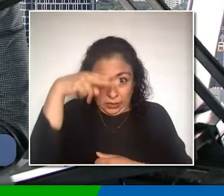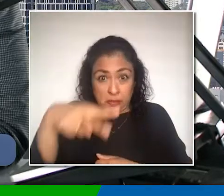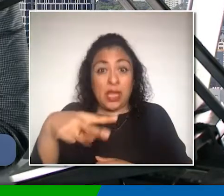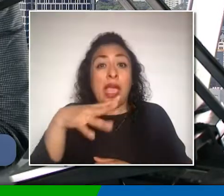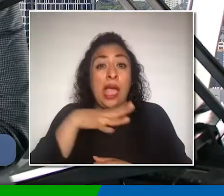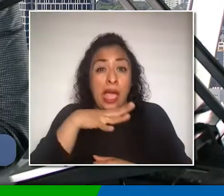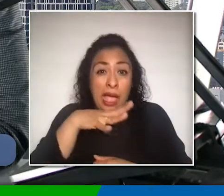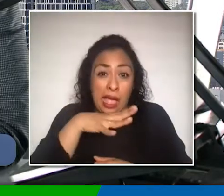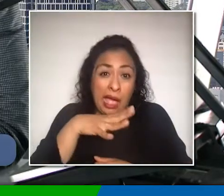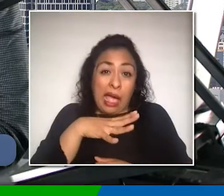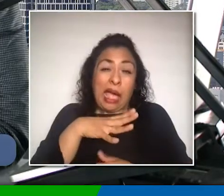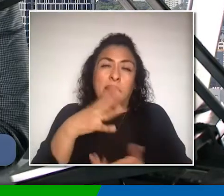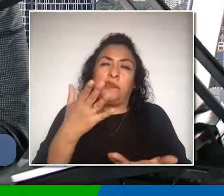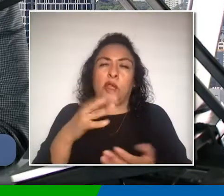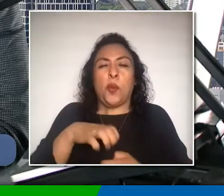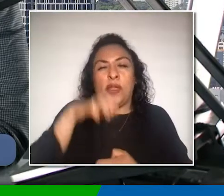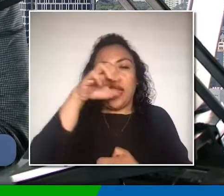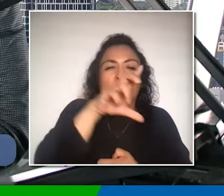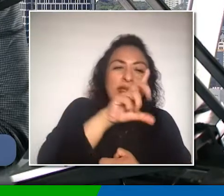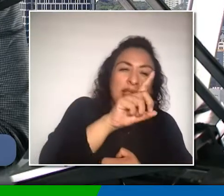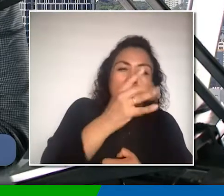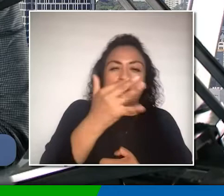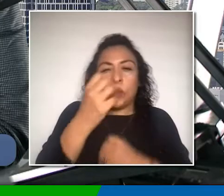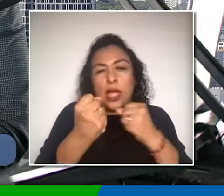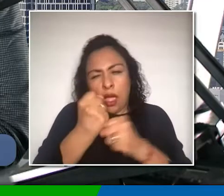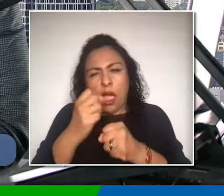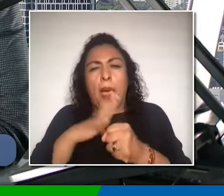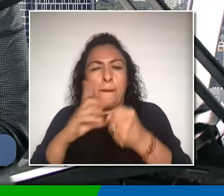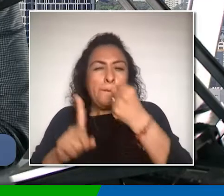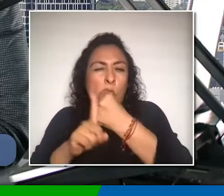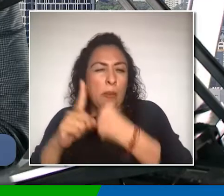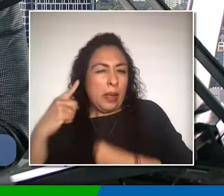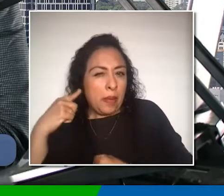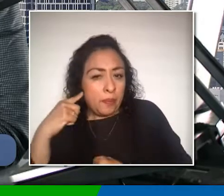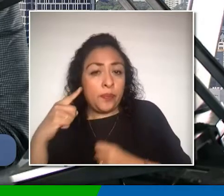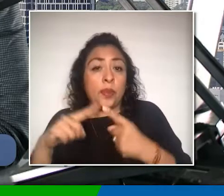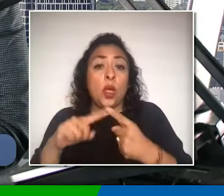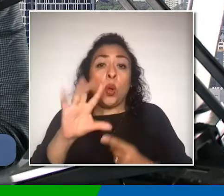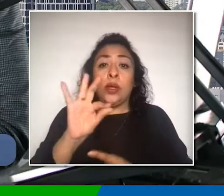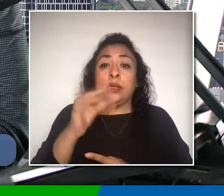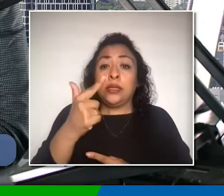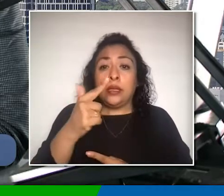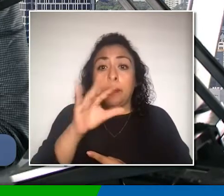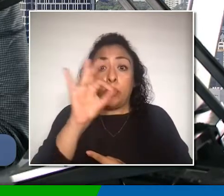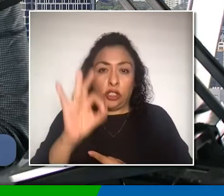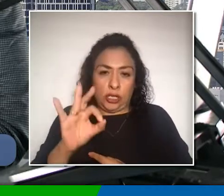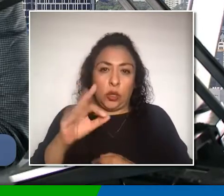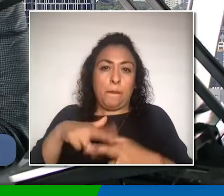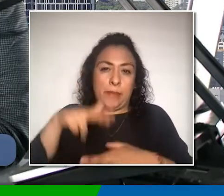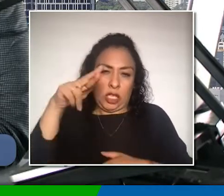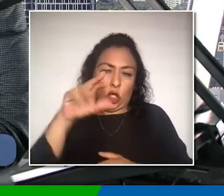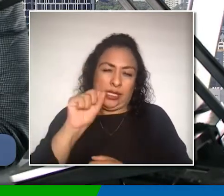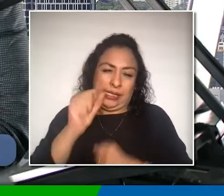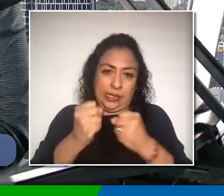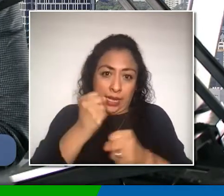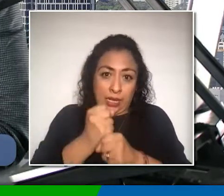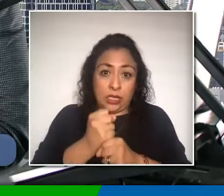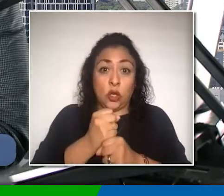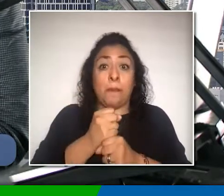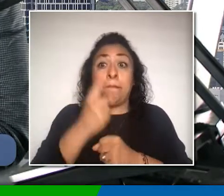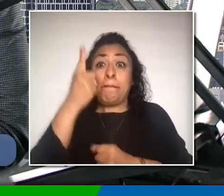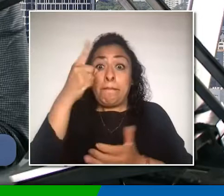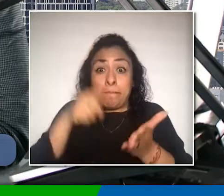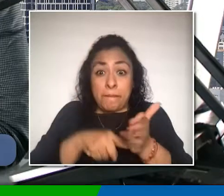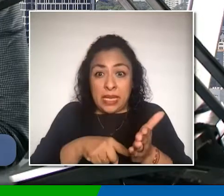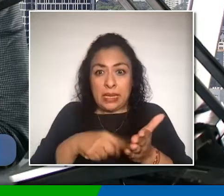años, tiene algún problema. 47% son mayores de 60 años. 3 de cada 1,000 recién nacidos presentan algún tipo de este